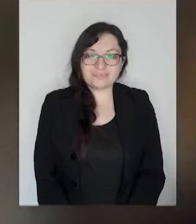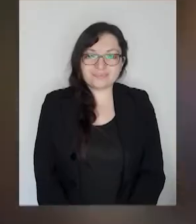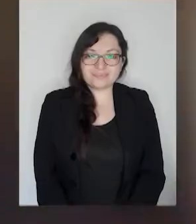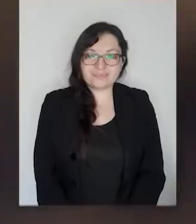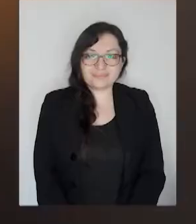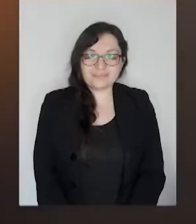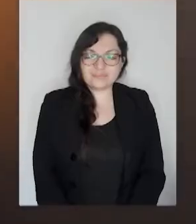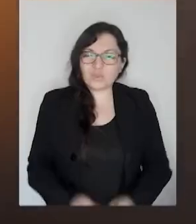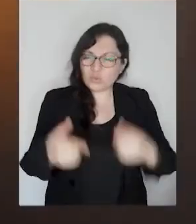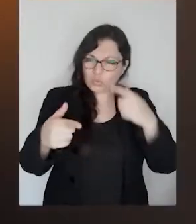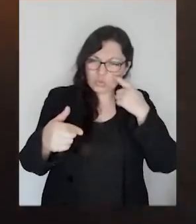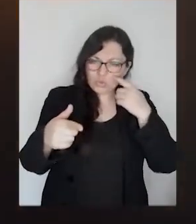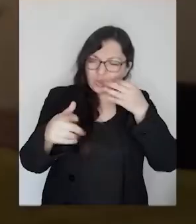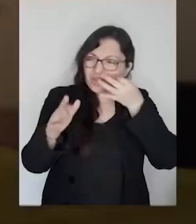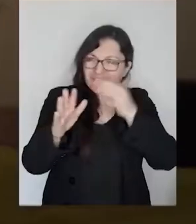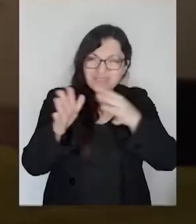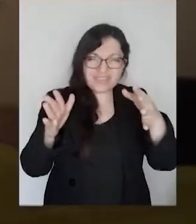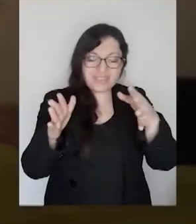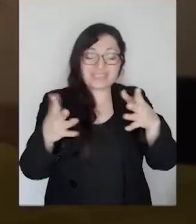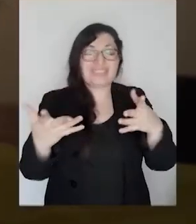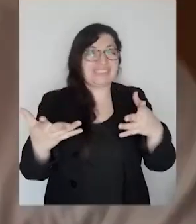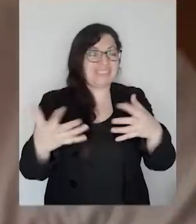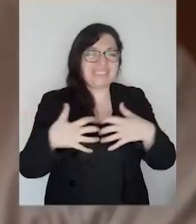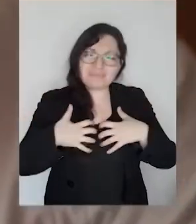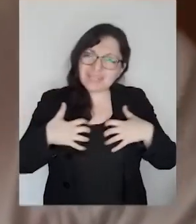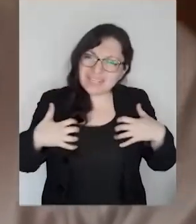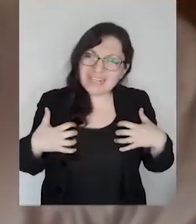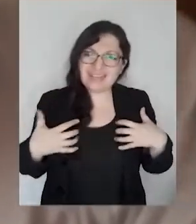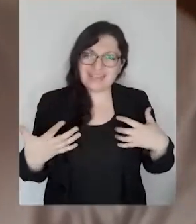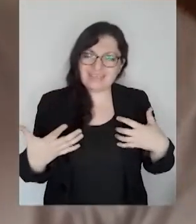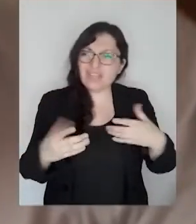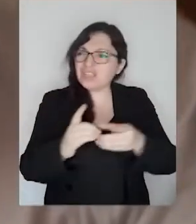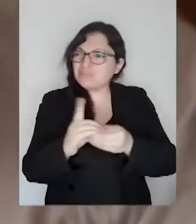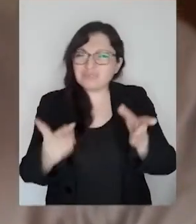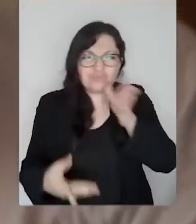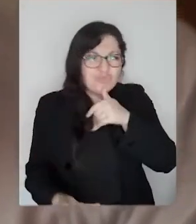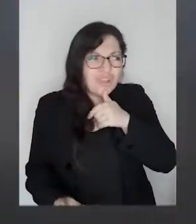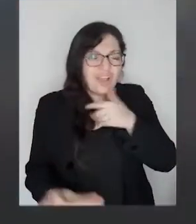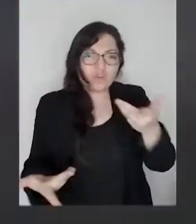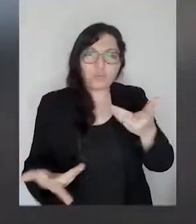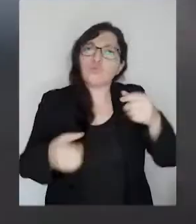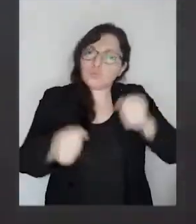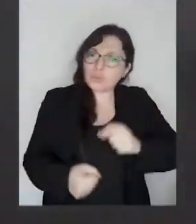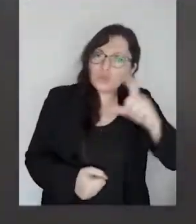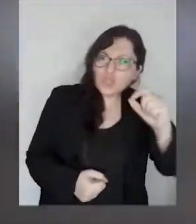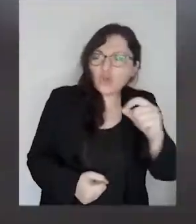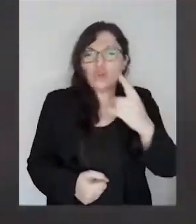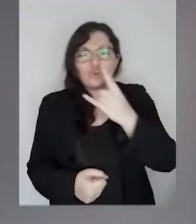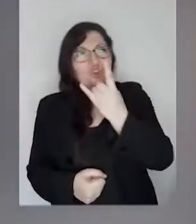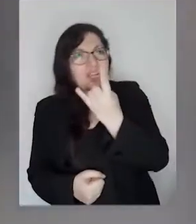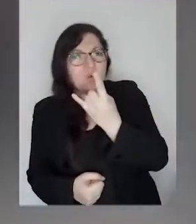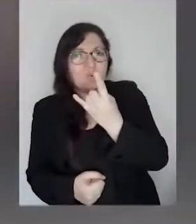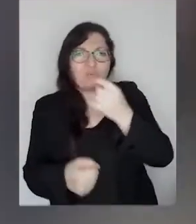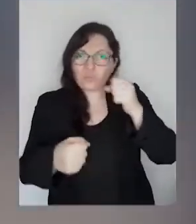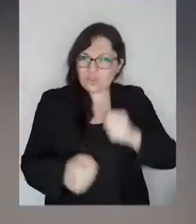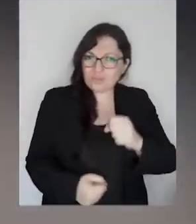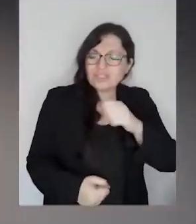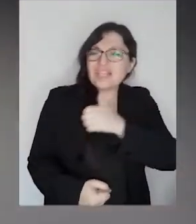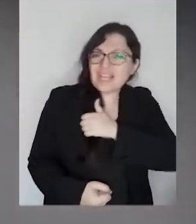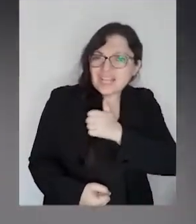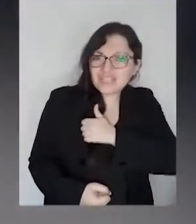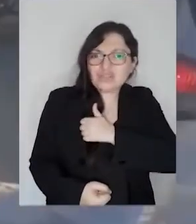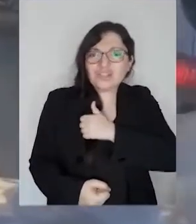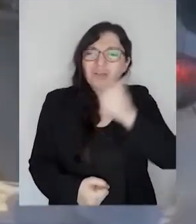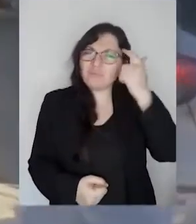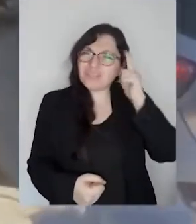Viendo estas imágenes, me da, me provoca rabia. No hay democracia, o sea, podemos ser del colo, podemos ser de la Universidad de Chile, podemos ser de la católica,